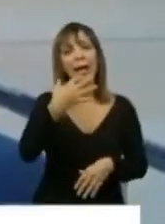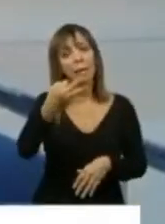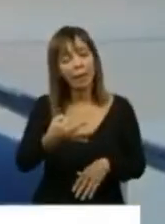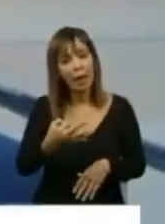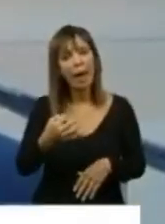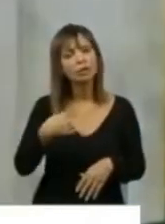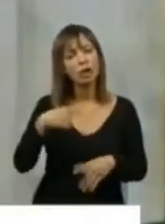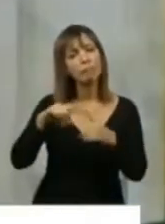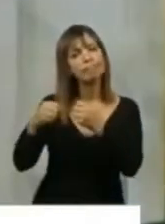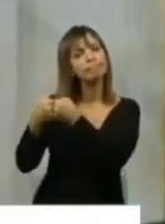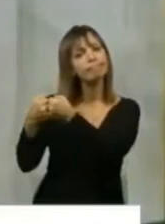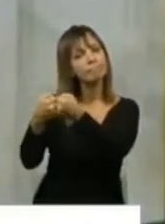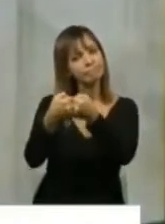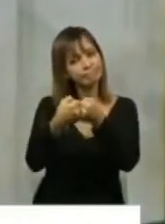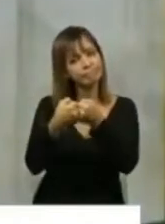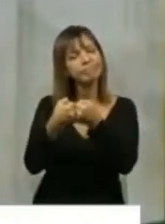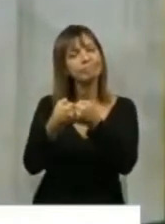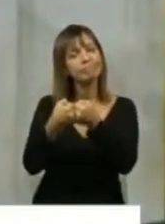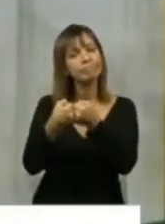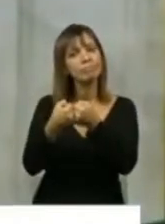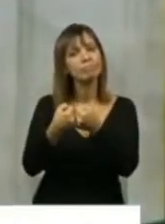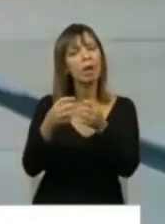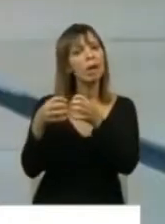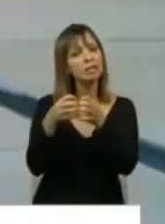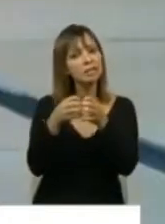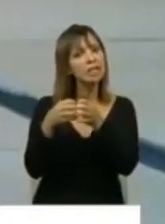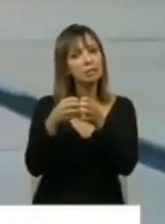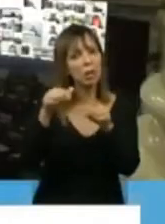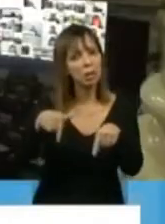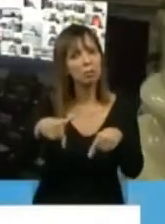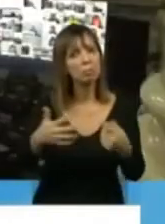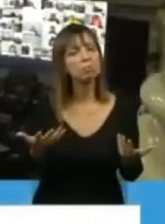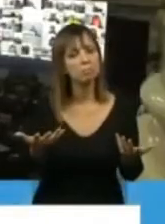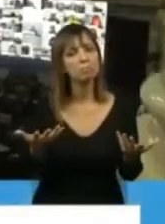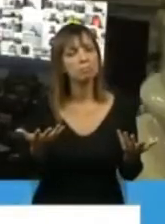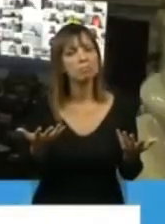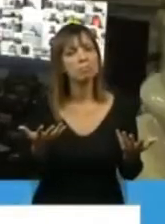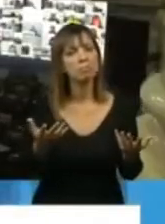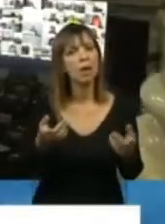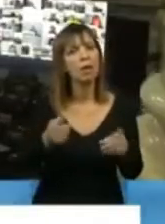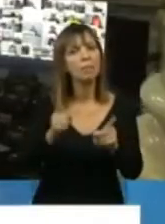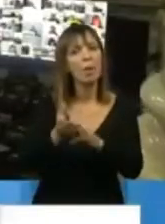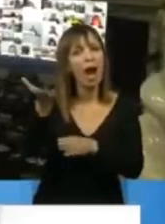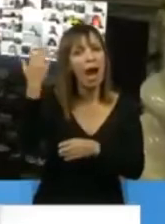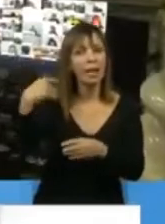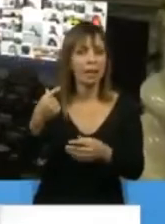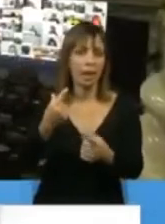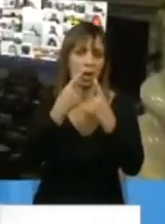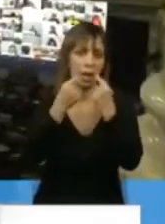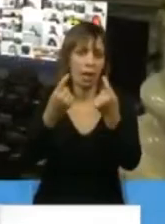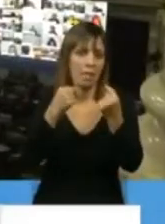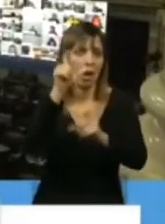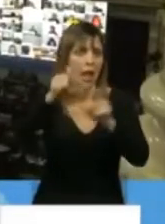compartiendo una sesión que es lo que estaban reclamando la mayoría de la sociedad